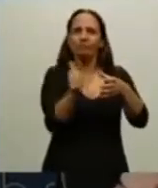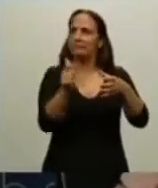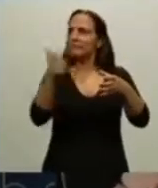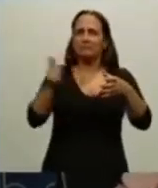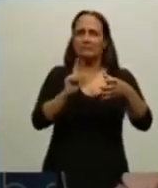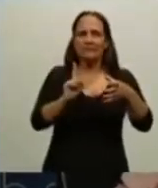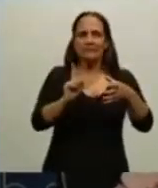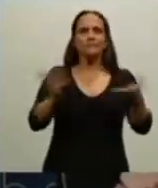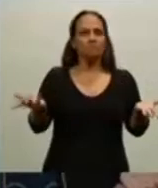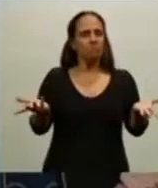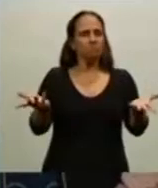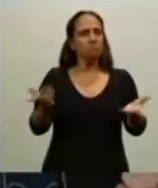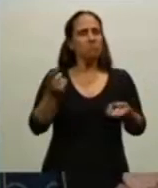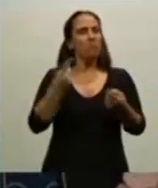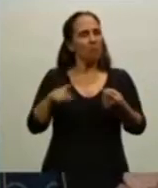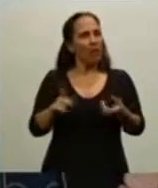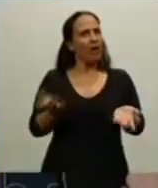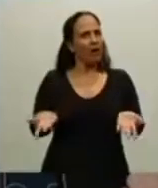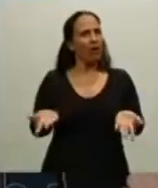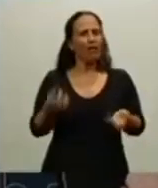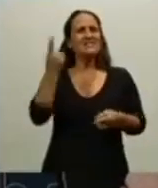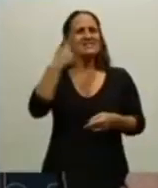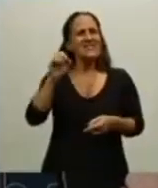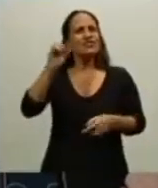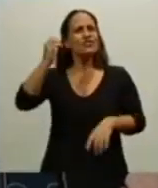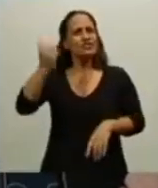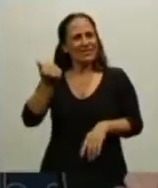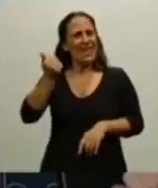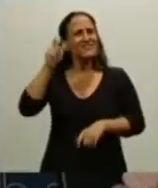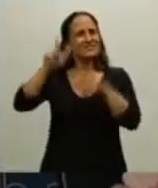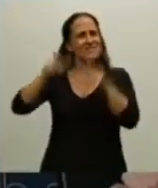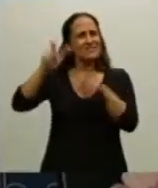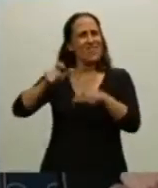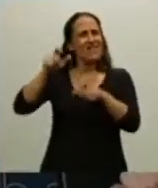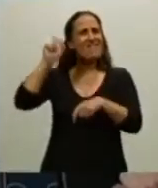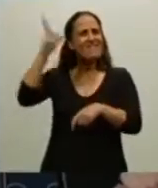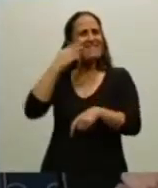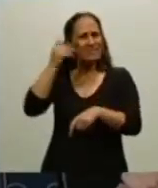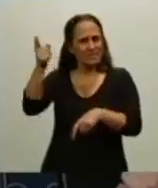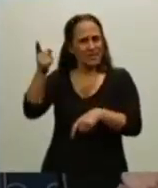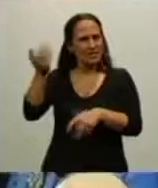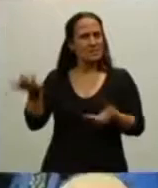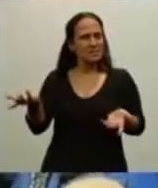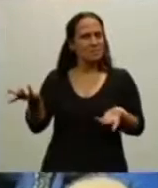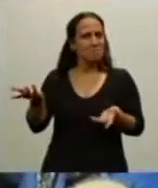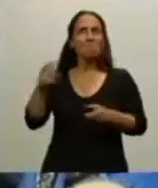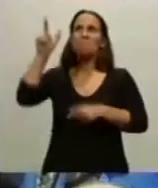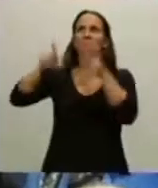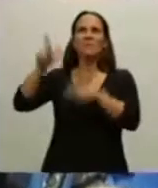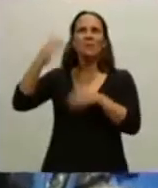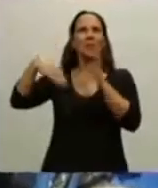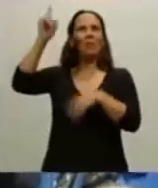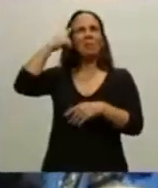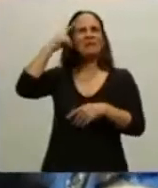Y sin embargo, fíjense, 106 ingleses, para muchos de ellos seguramente seremos los